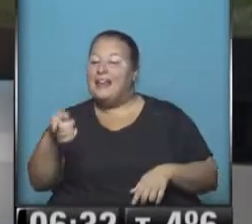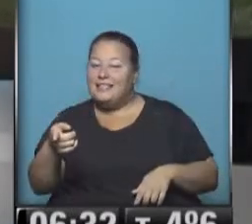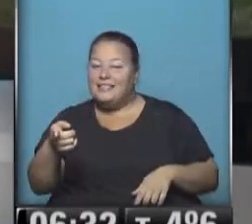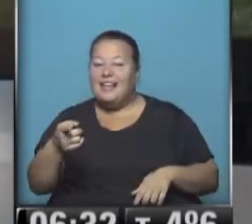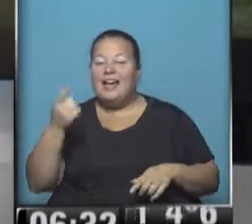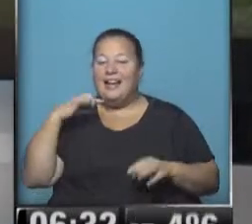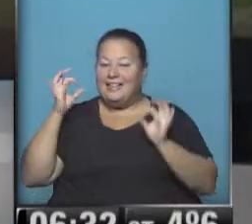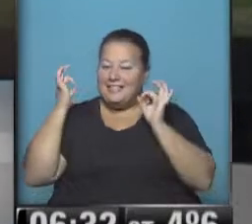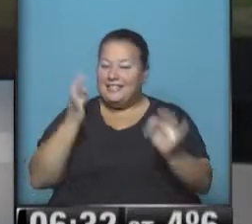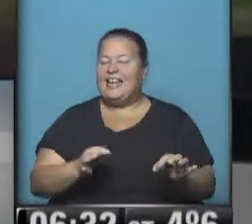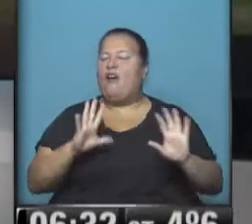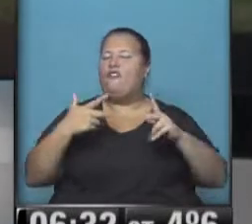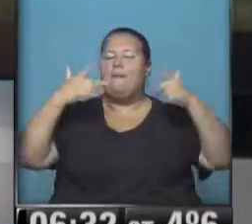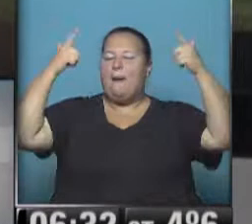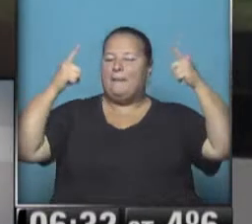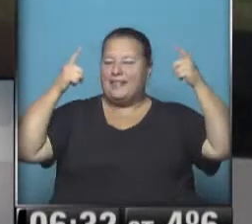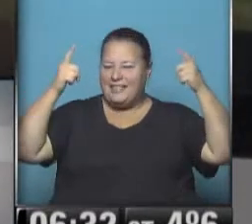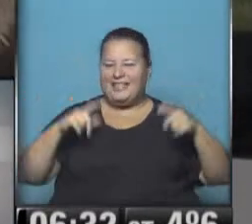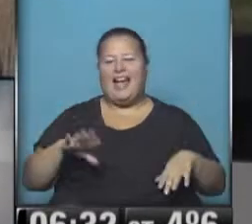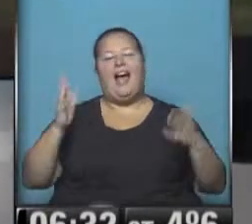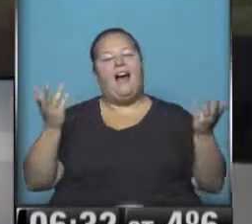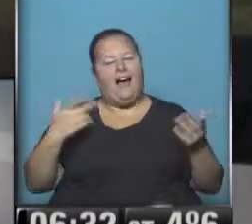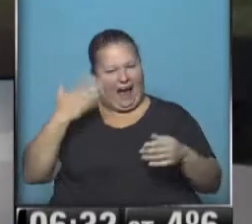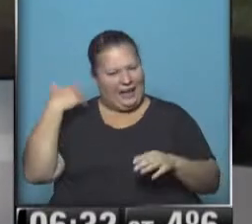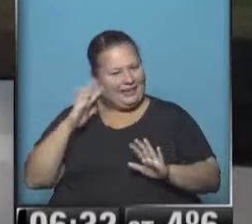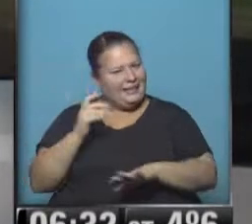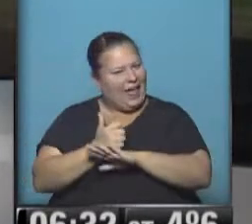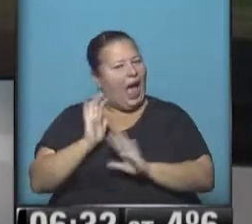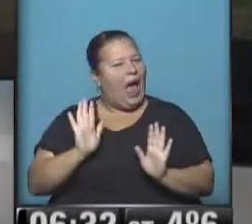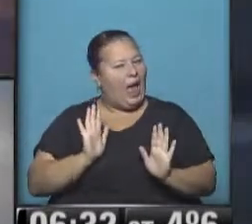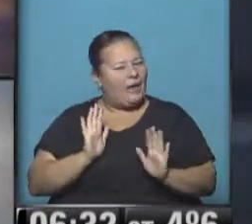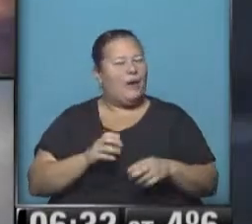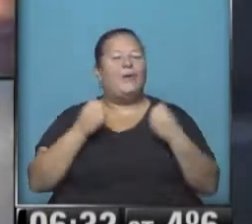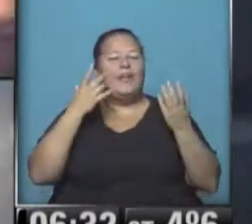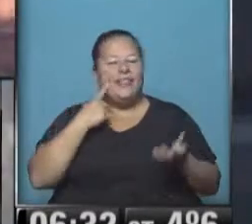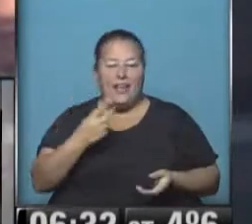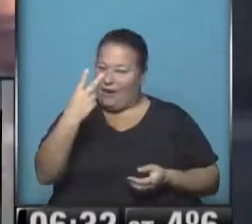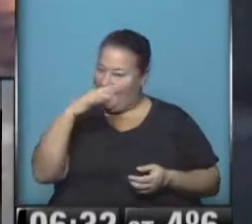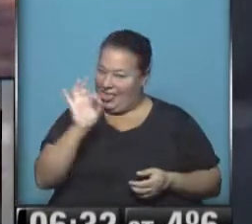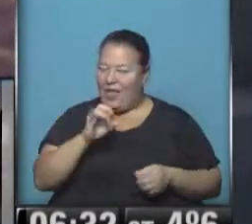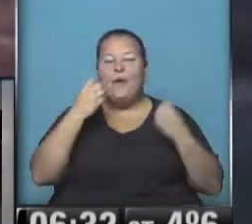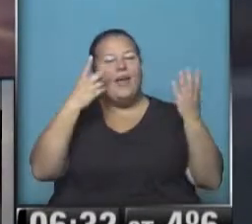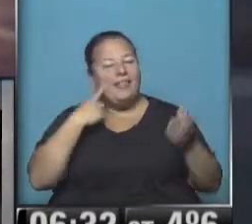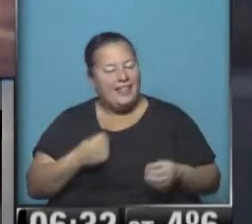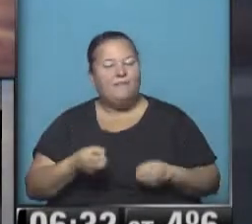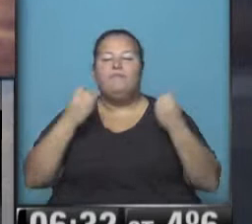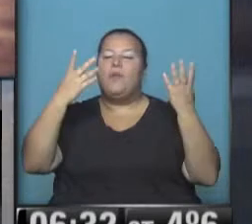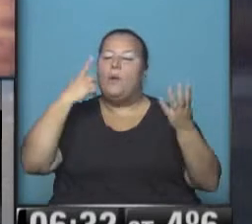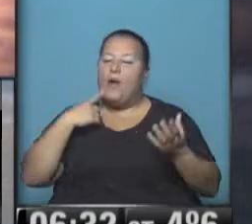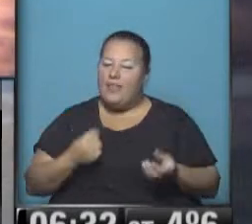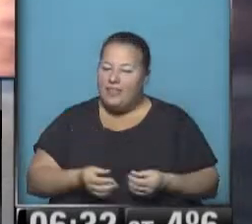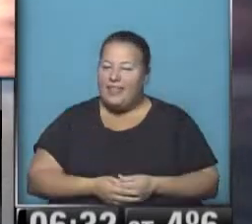termina de entrar como una princesa. Buen día, Karina. Oh, no, hace rato que estoy, Nadia. Buen día, Karina, buen día. Hola, buen